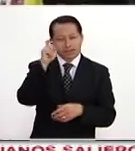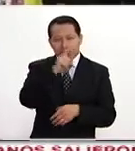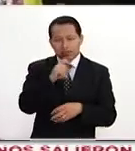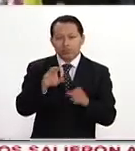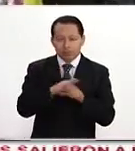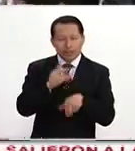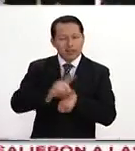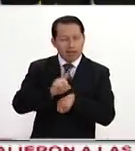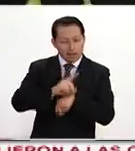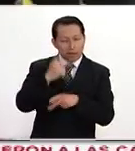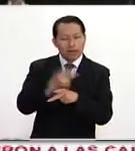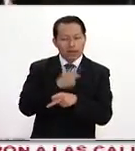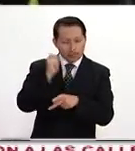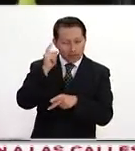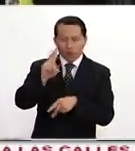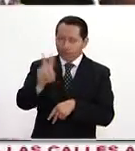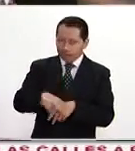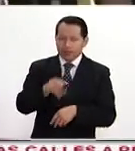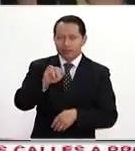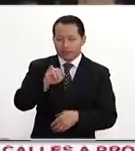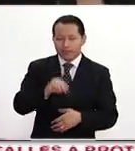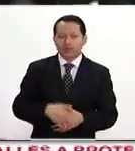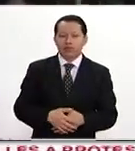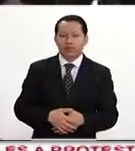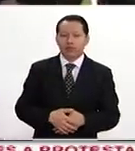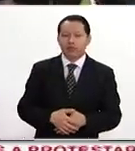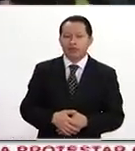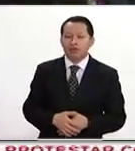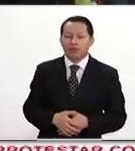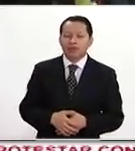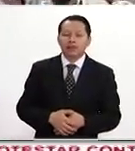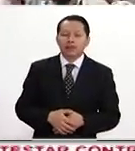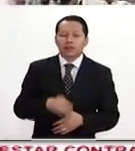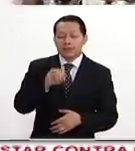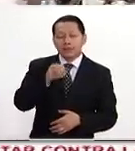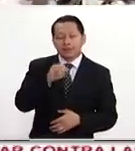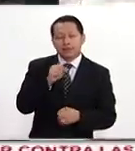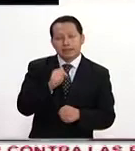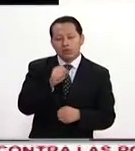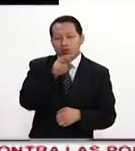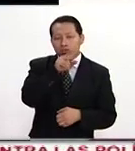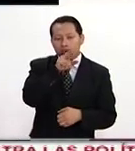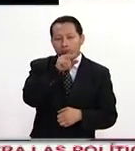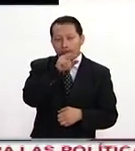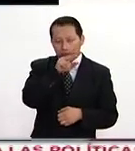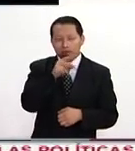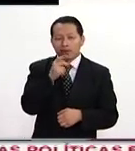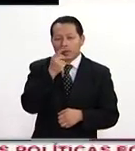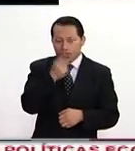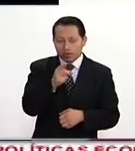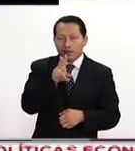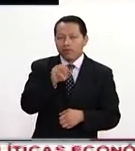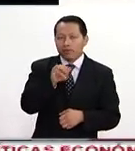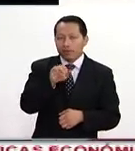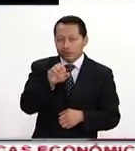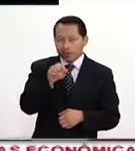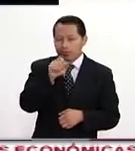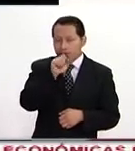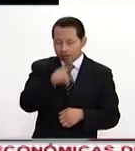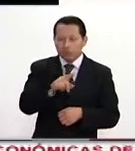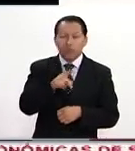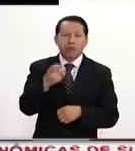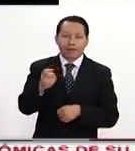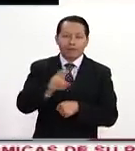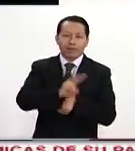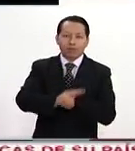pasa algo, la verdad es que sí. Sí, sin duda preocupante, como dices, Vivian, pues el país se sigue